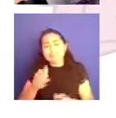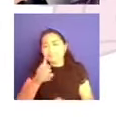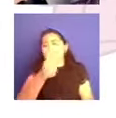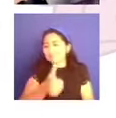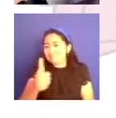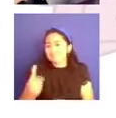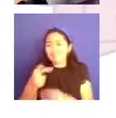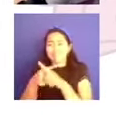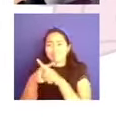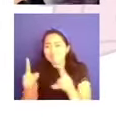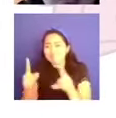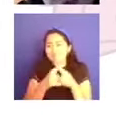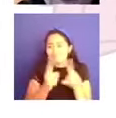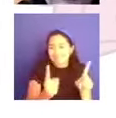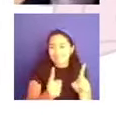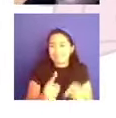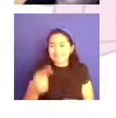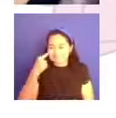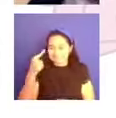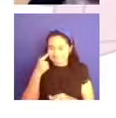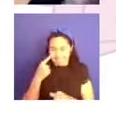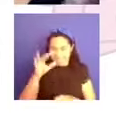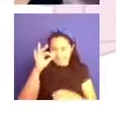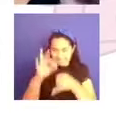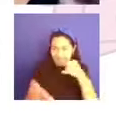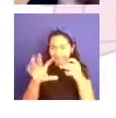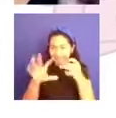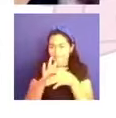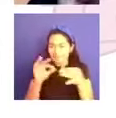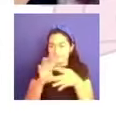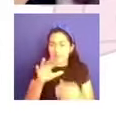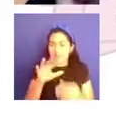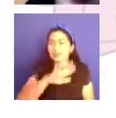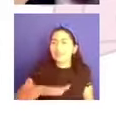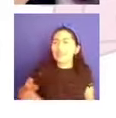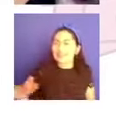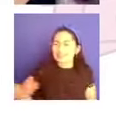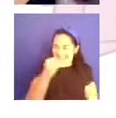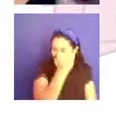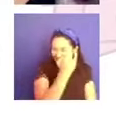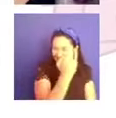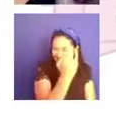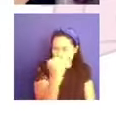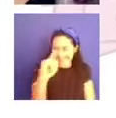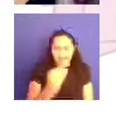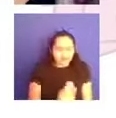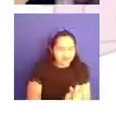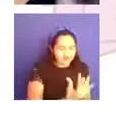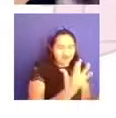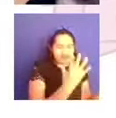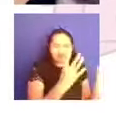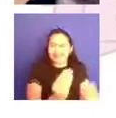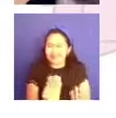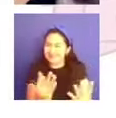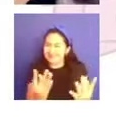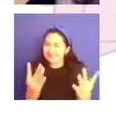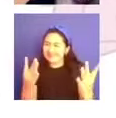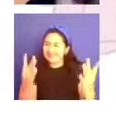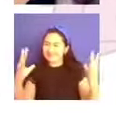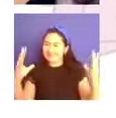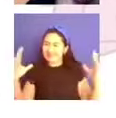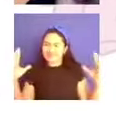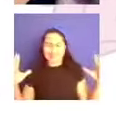nuestro jardín, ¿no? ¿Cuál es ese jardín? Porque si nosotros hacemos